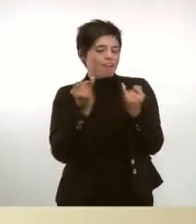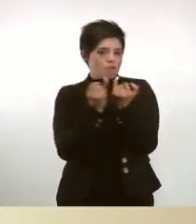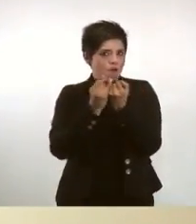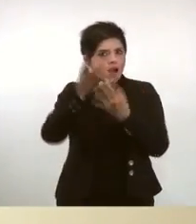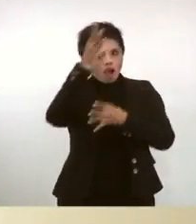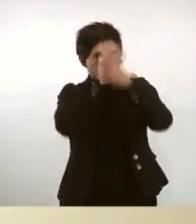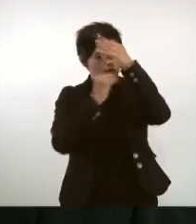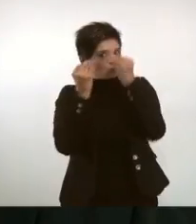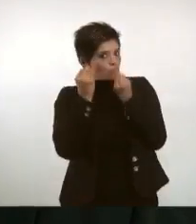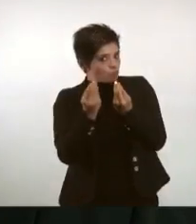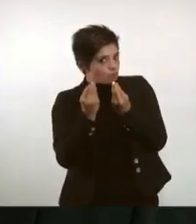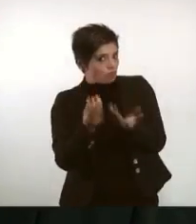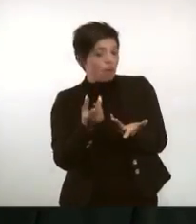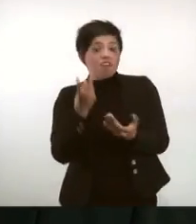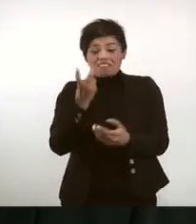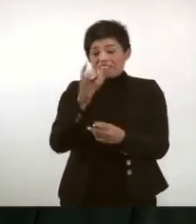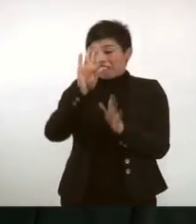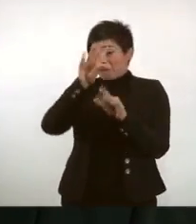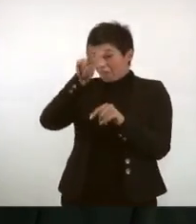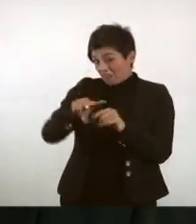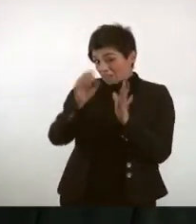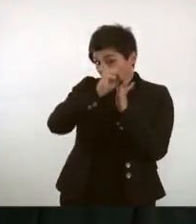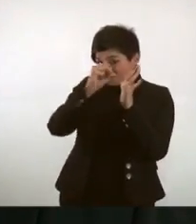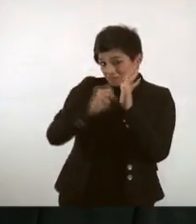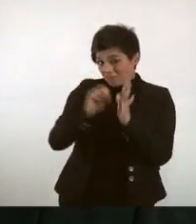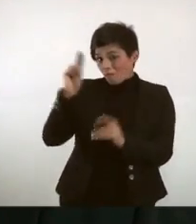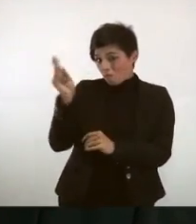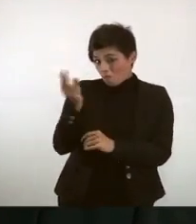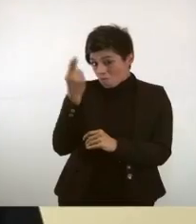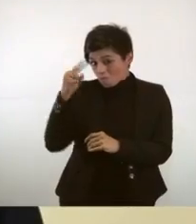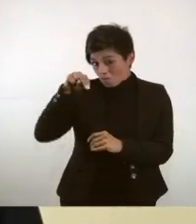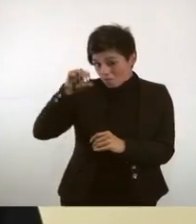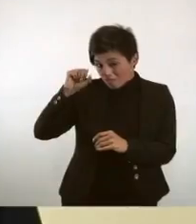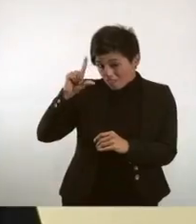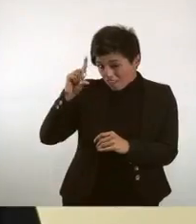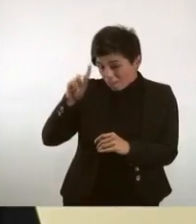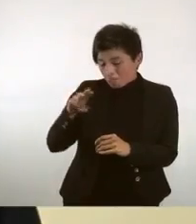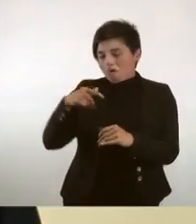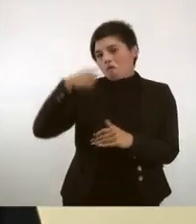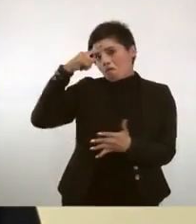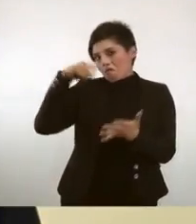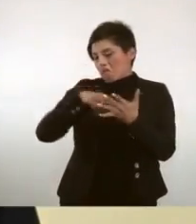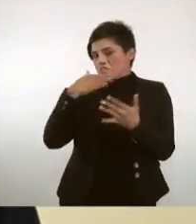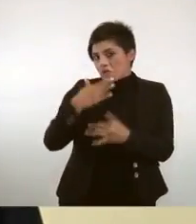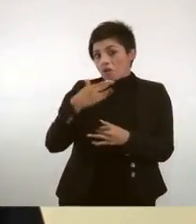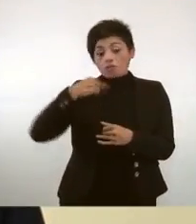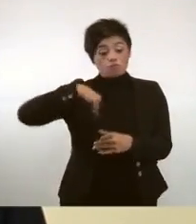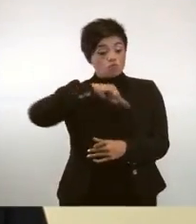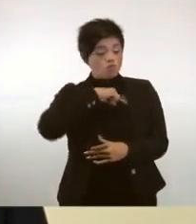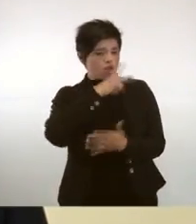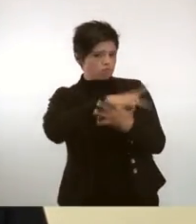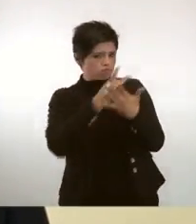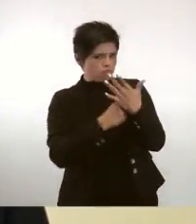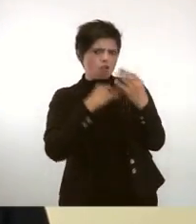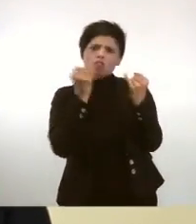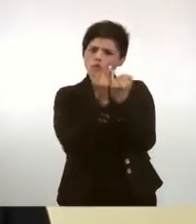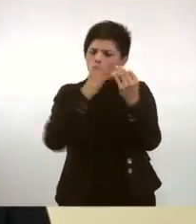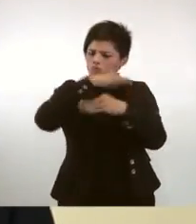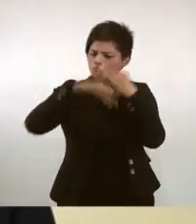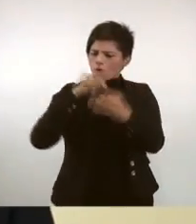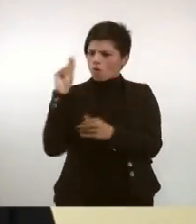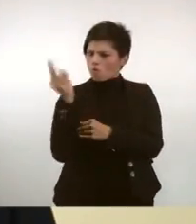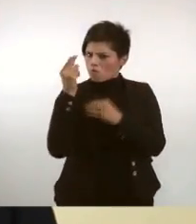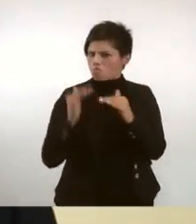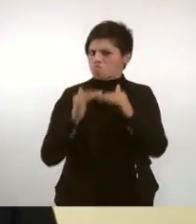aprendes mucho. El sistema de la UNAD me parece excelente. Nuestro plan de estudios está a la altura de cualquiera de las